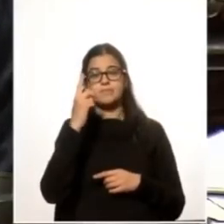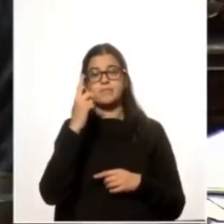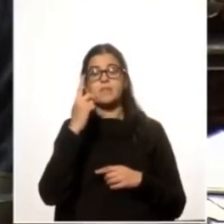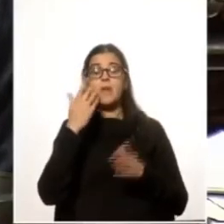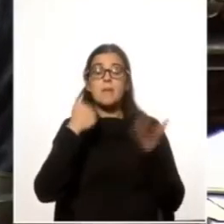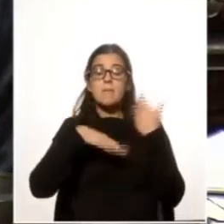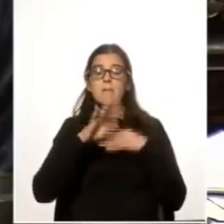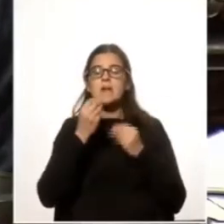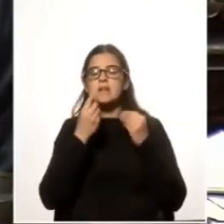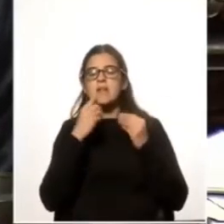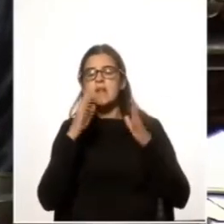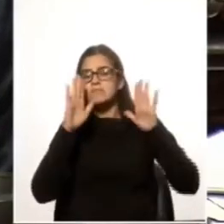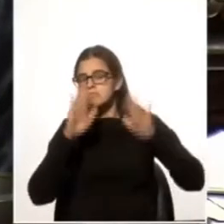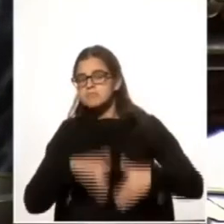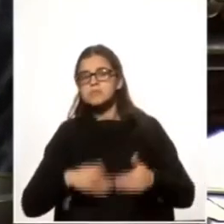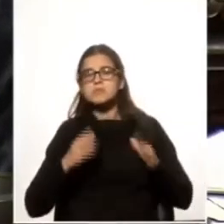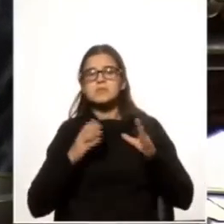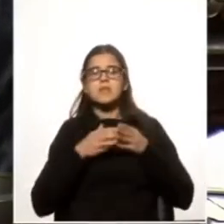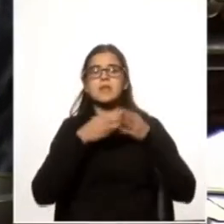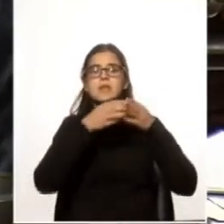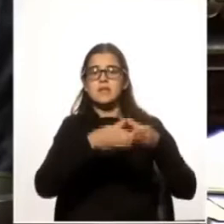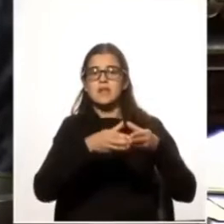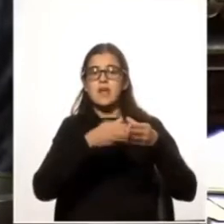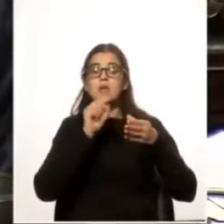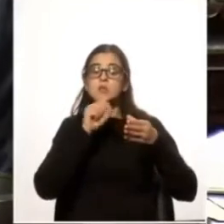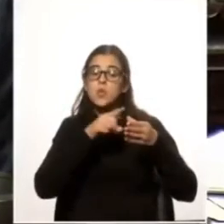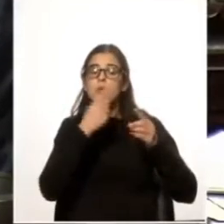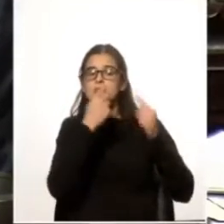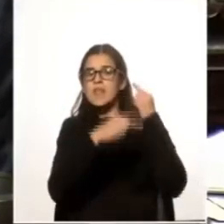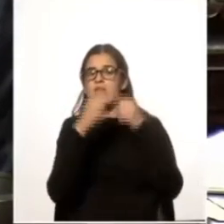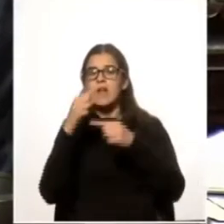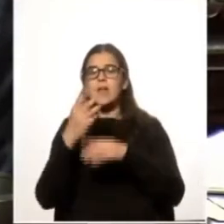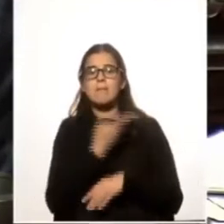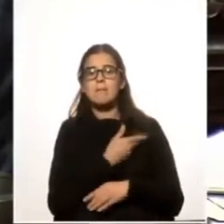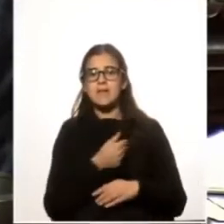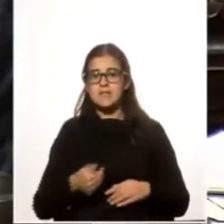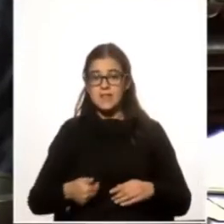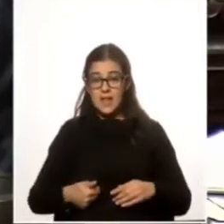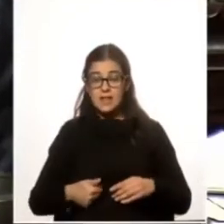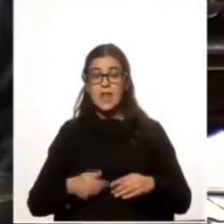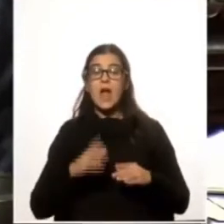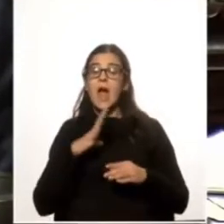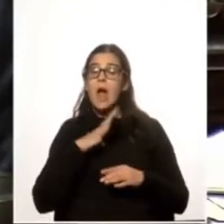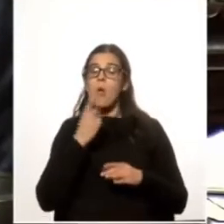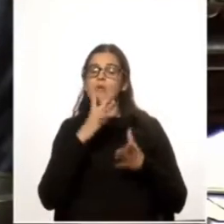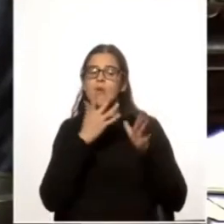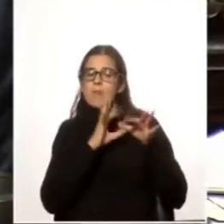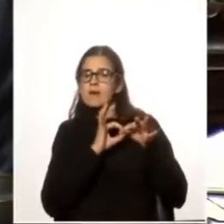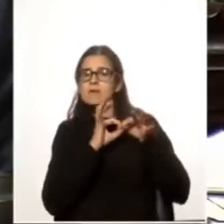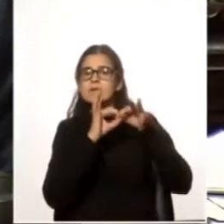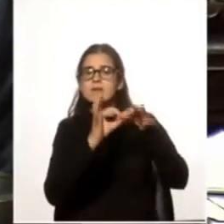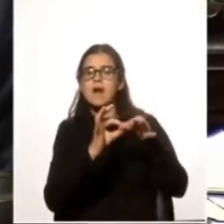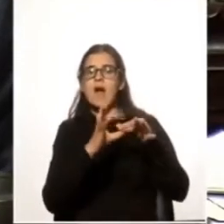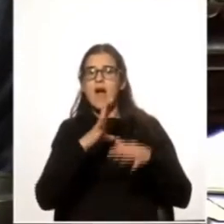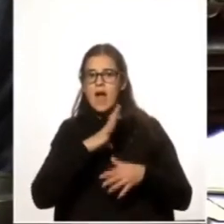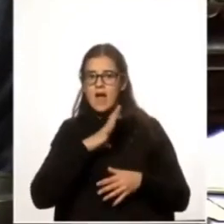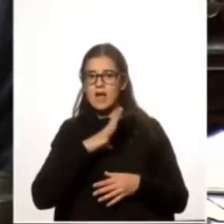Más allá de la pertenencia de sus distintos presidentes, hay un hilo conductor